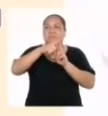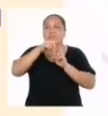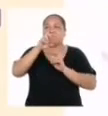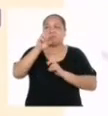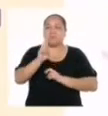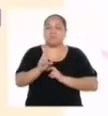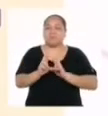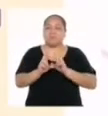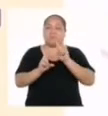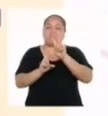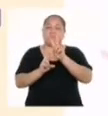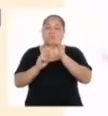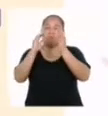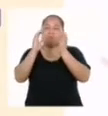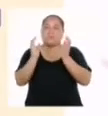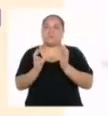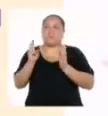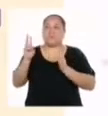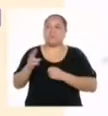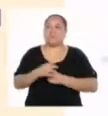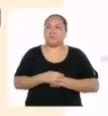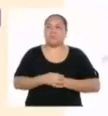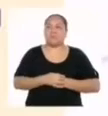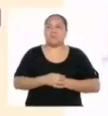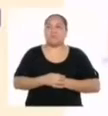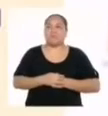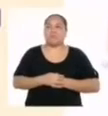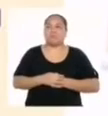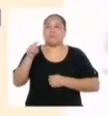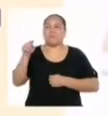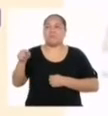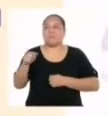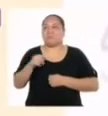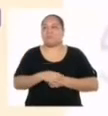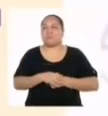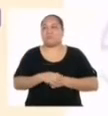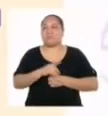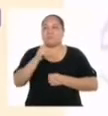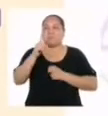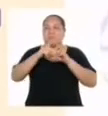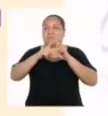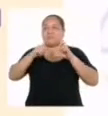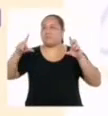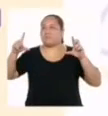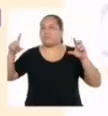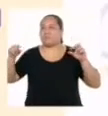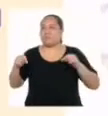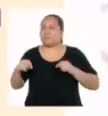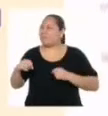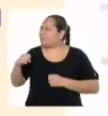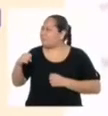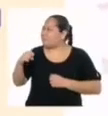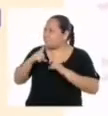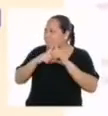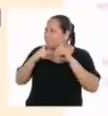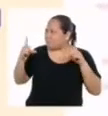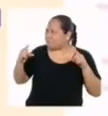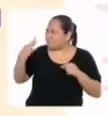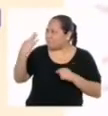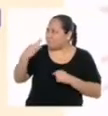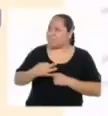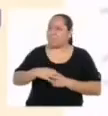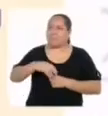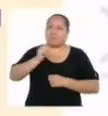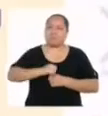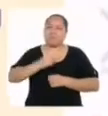por 2. Le sumamos el área lateral del cilindro que sería un rectángulo. ¿Rectángulo? ¿En serio? Sí.